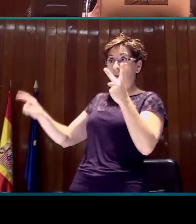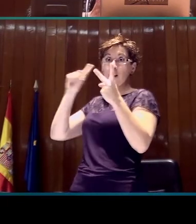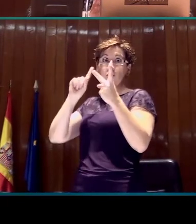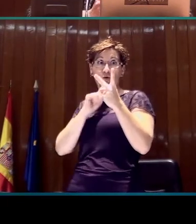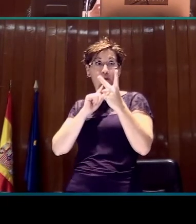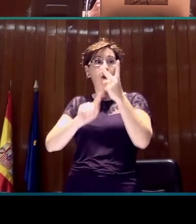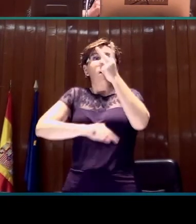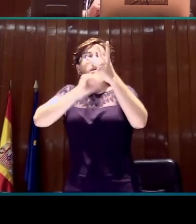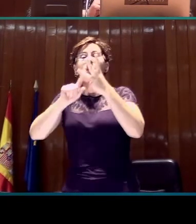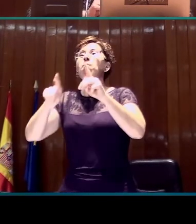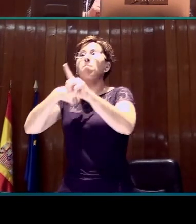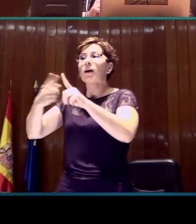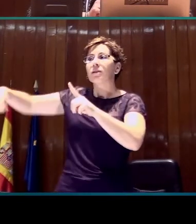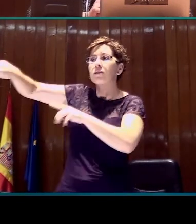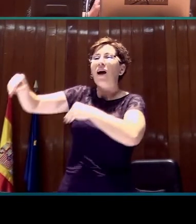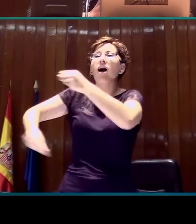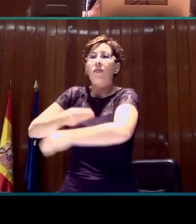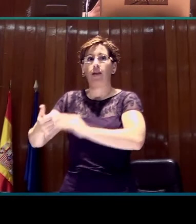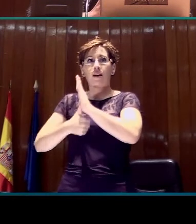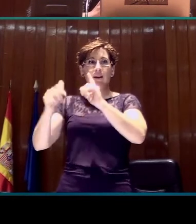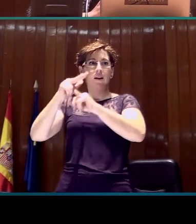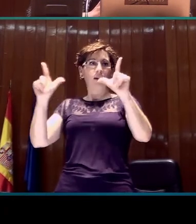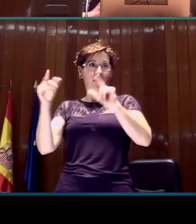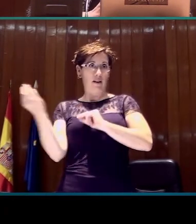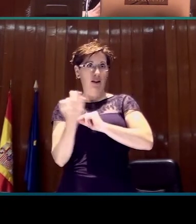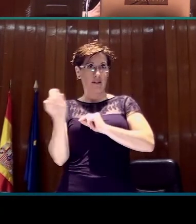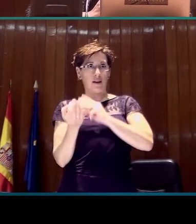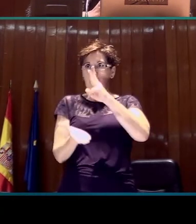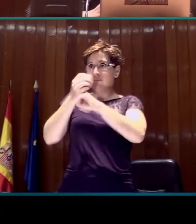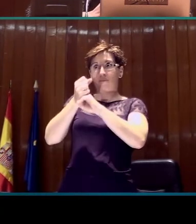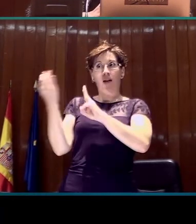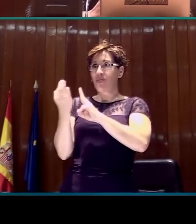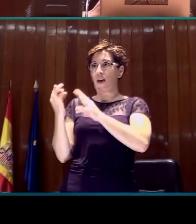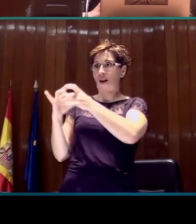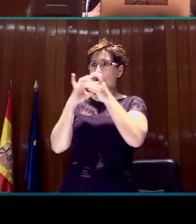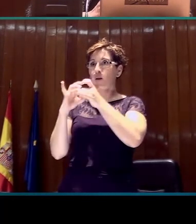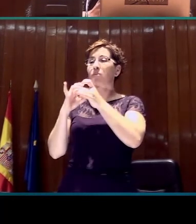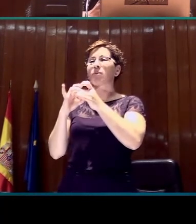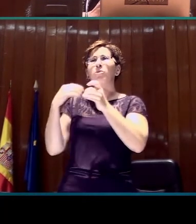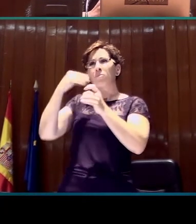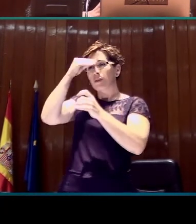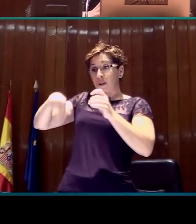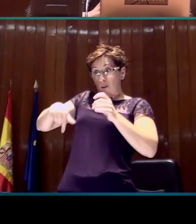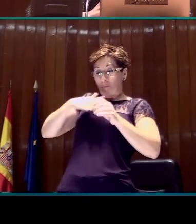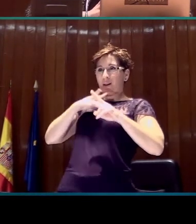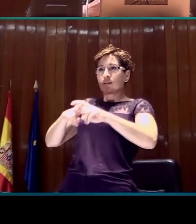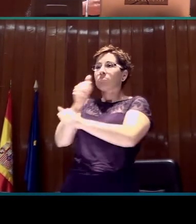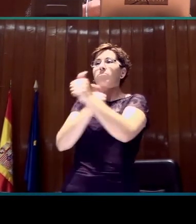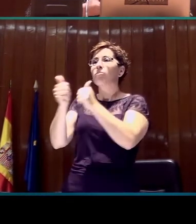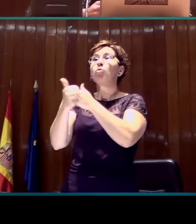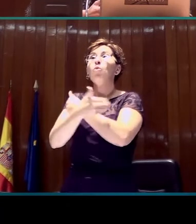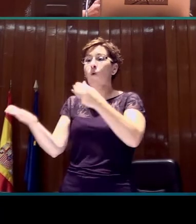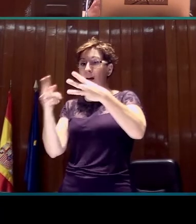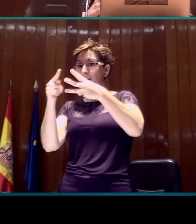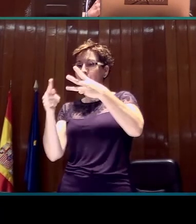llevada a cabo por las cadenas. Pero en este trabajo se ha dado prioridad a las opiniones de las personas sordas por entender que cualquier